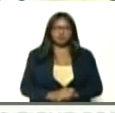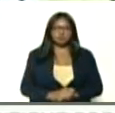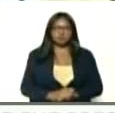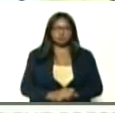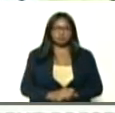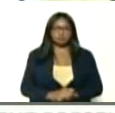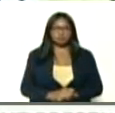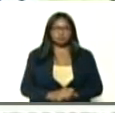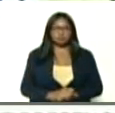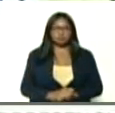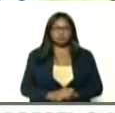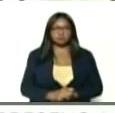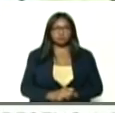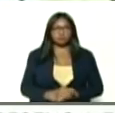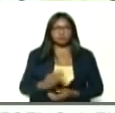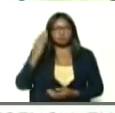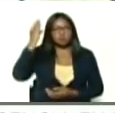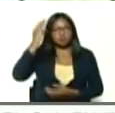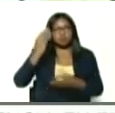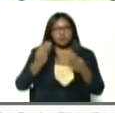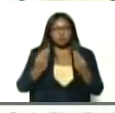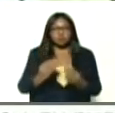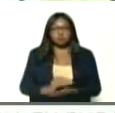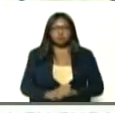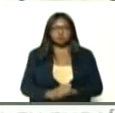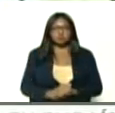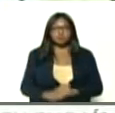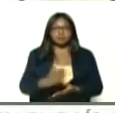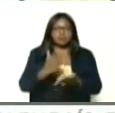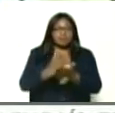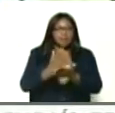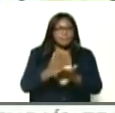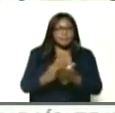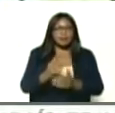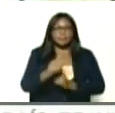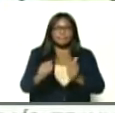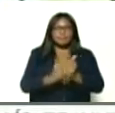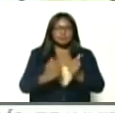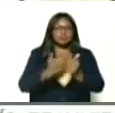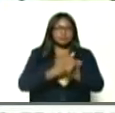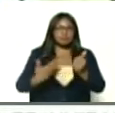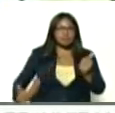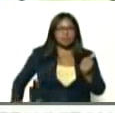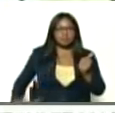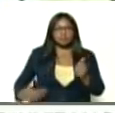consciente, y como siempre, señora vicepresidenta,